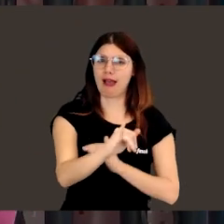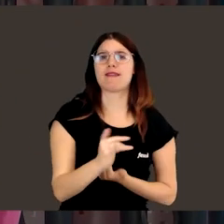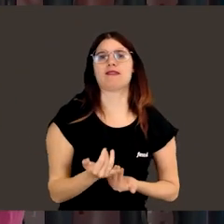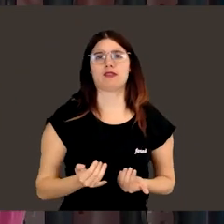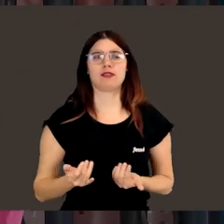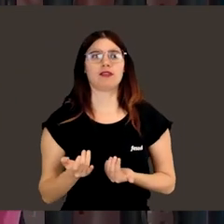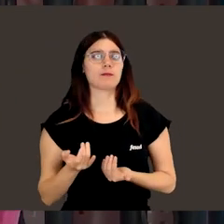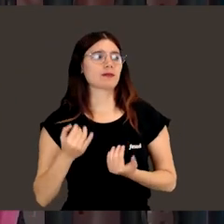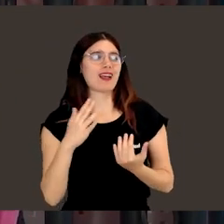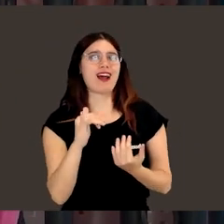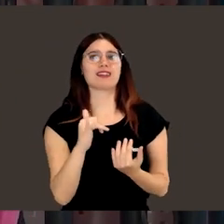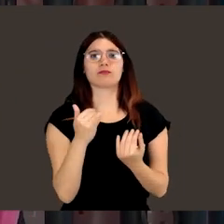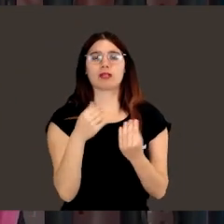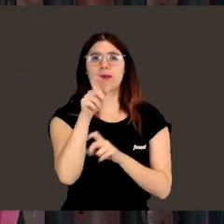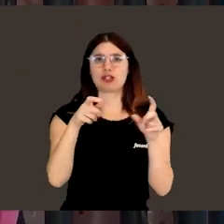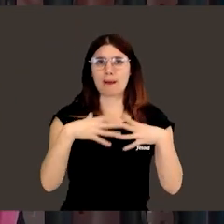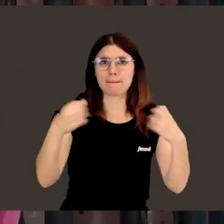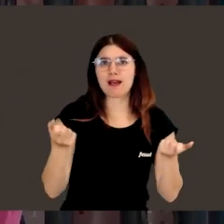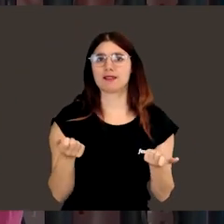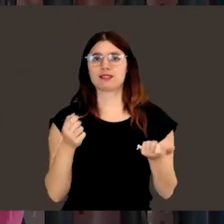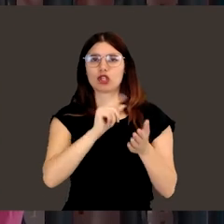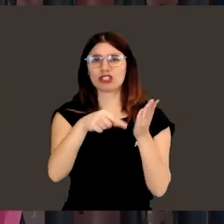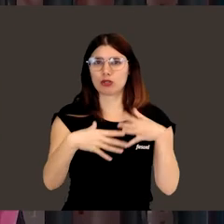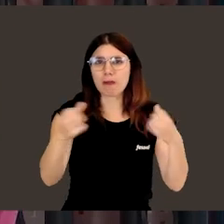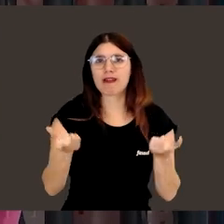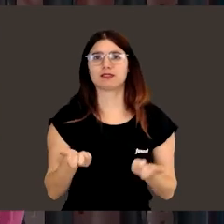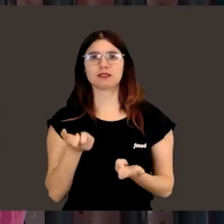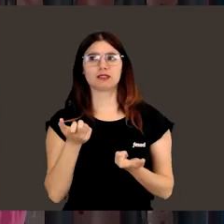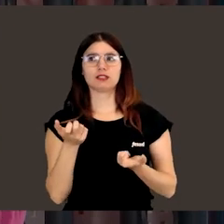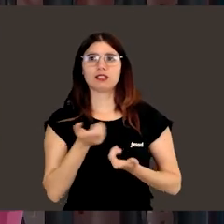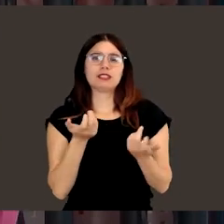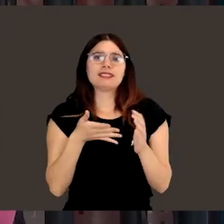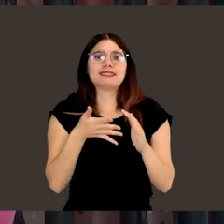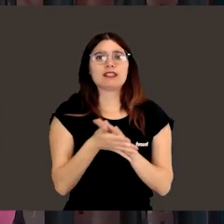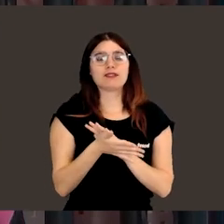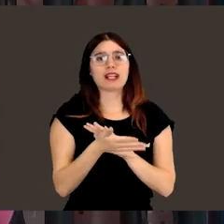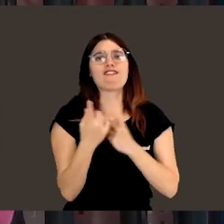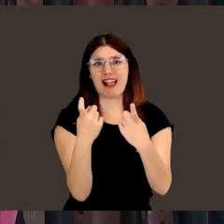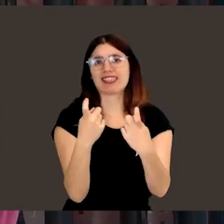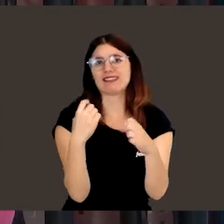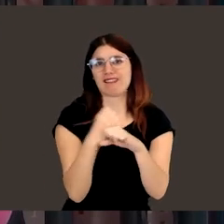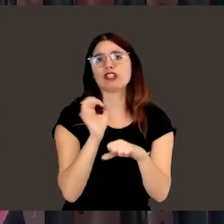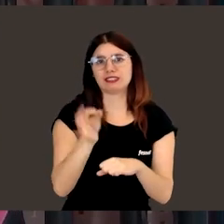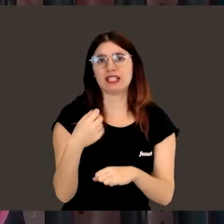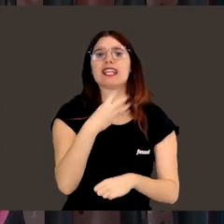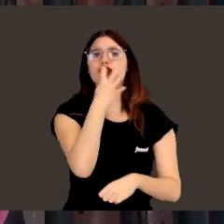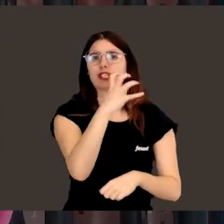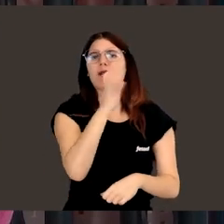Te quiero decir que es que ahora hay muchos recursos, hay mucha más gente, hay muchos más contratos. sea, que falta,